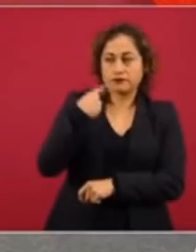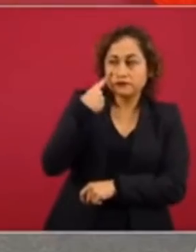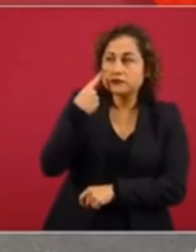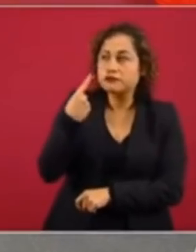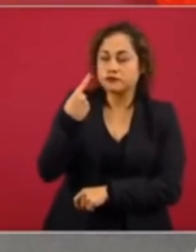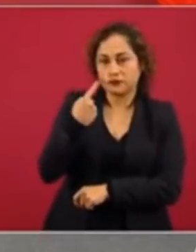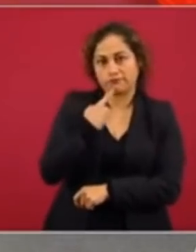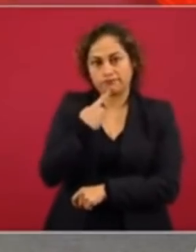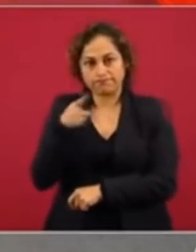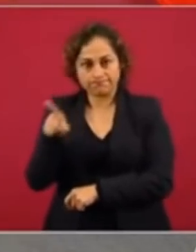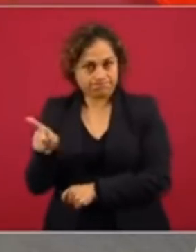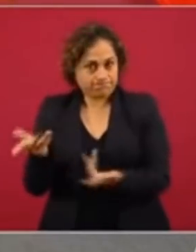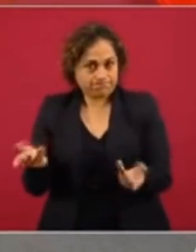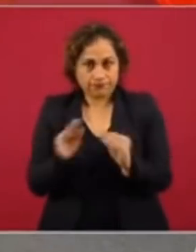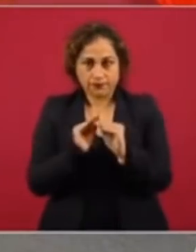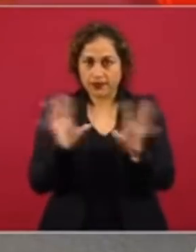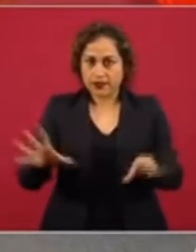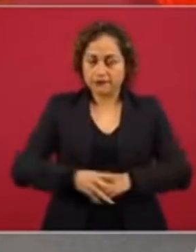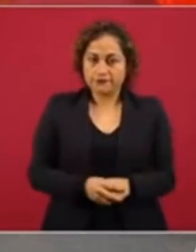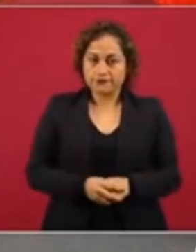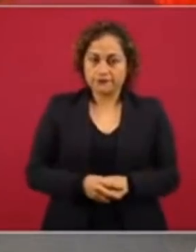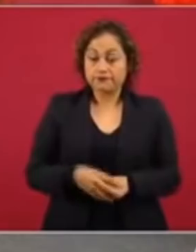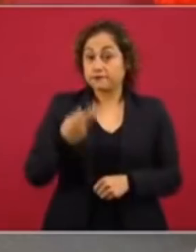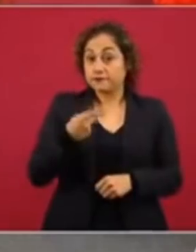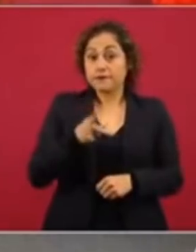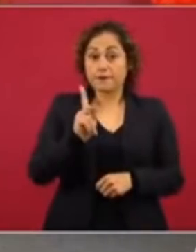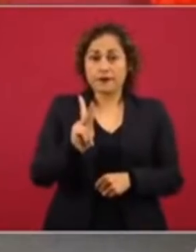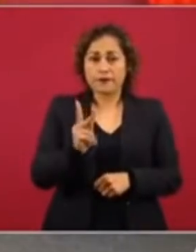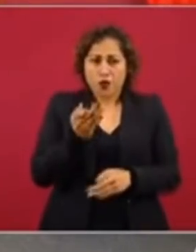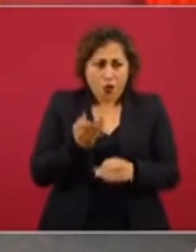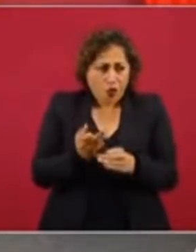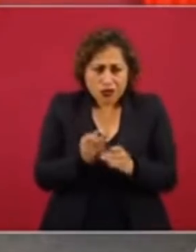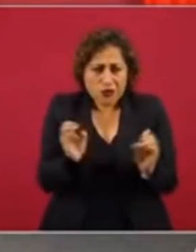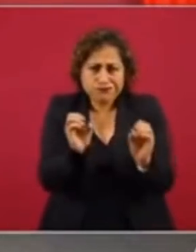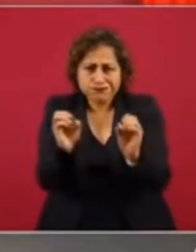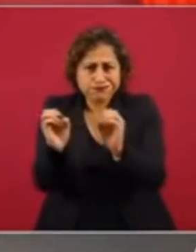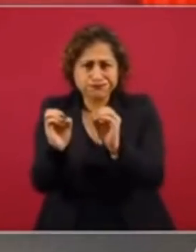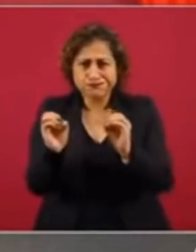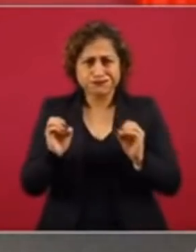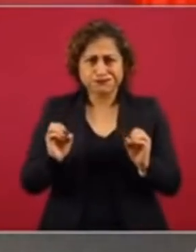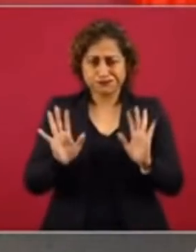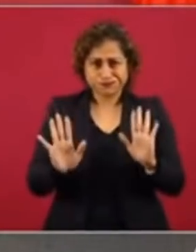pero no es el caso, es un debate